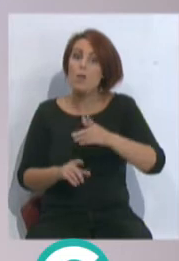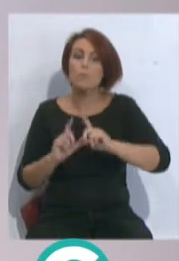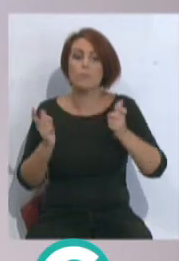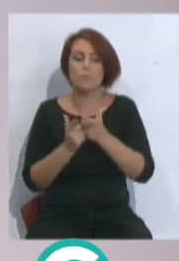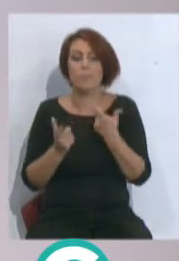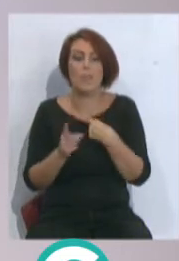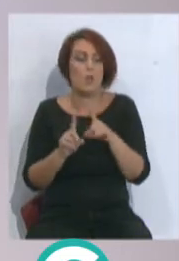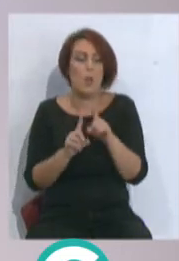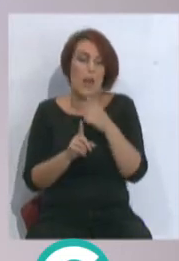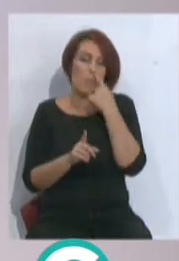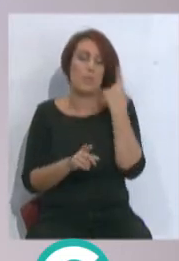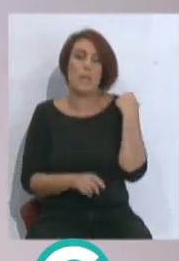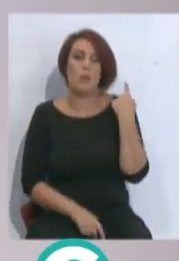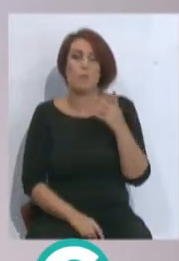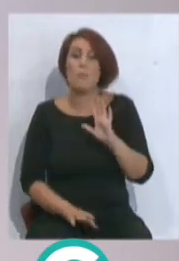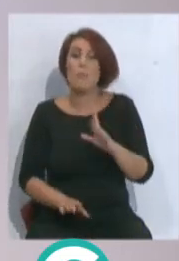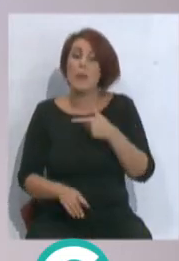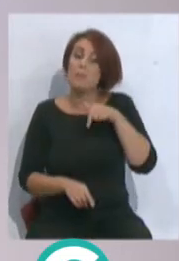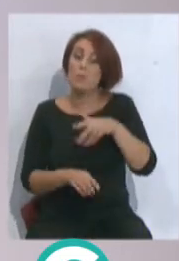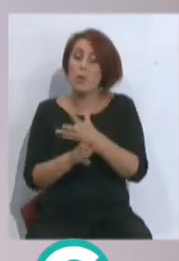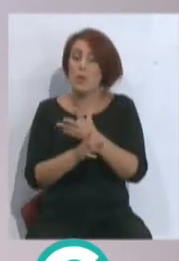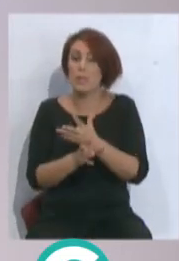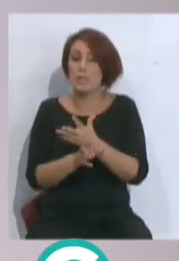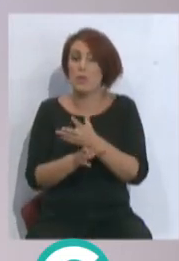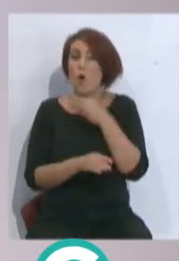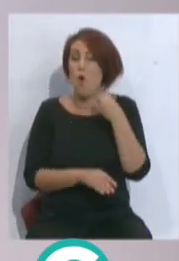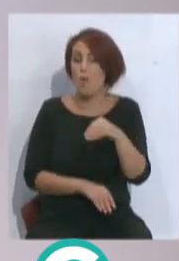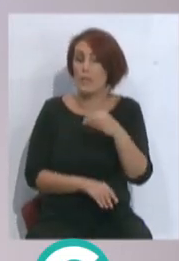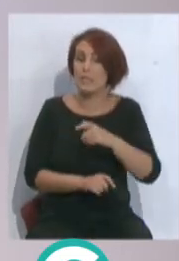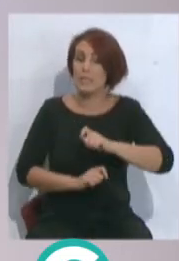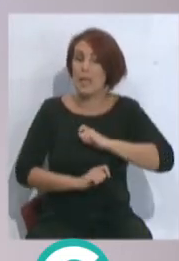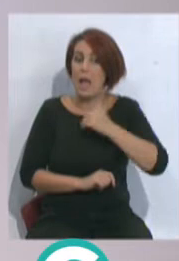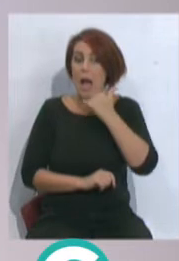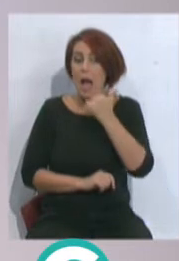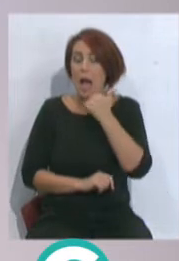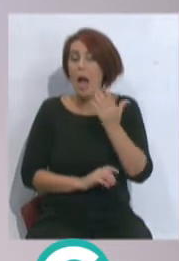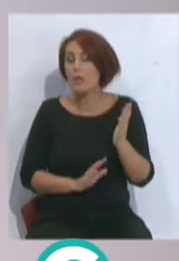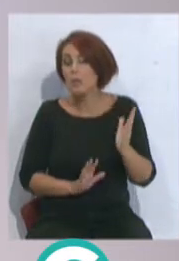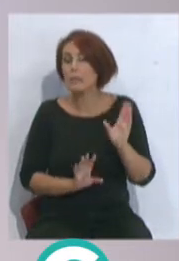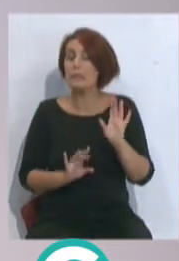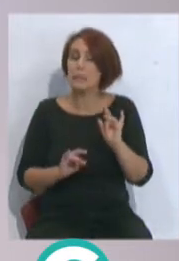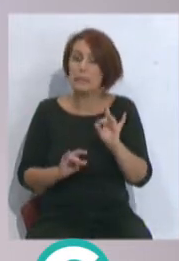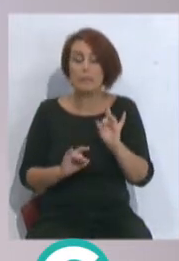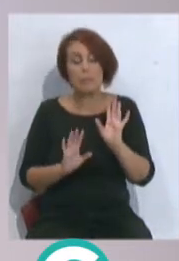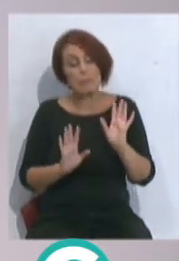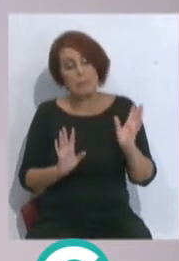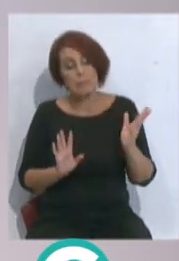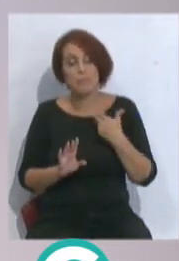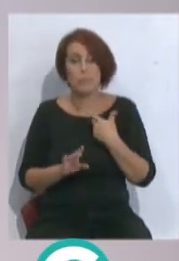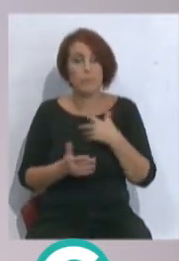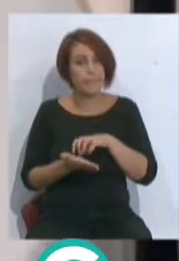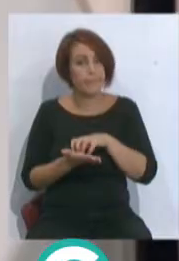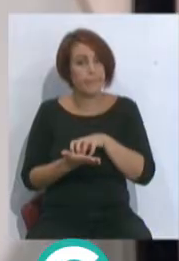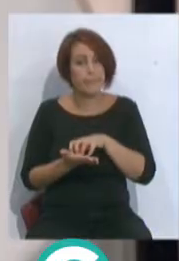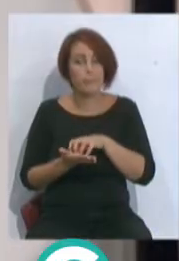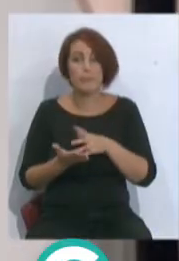es el del año pasado. A partir de ahí, que jugadores, como hemos dicho, jóvenes que te puedan aportar alguna cosita. Ya te he dicho que me dejan muchas dudas.